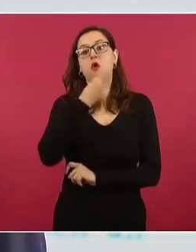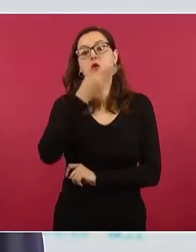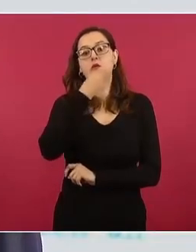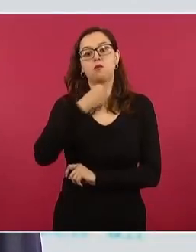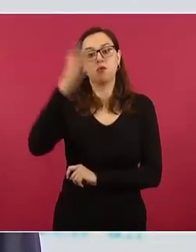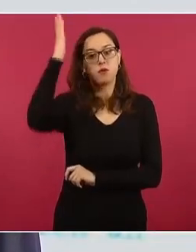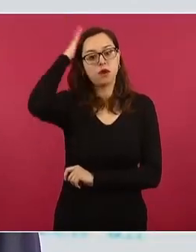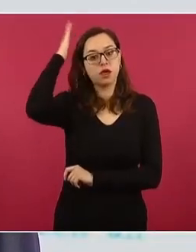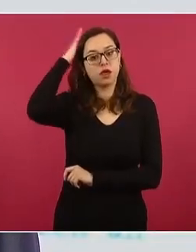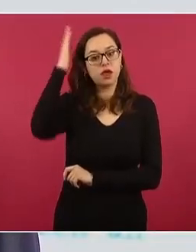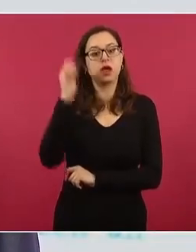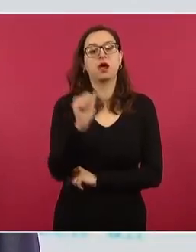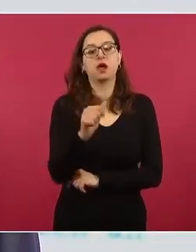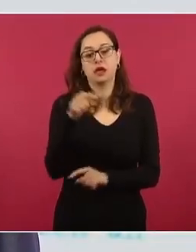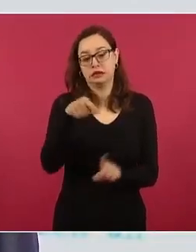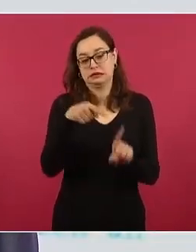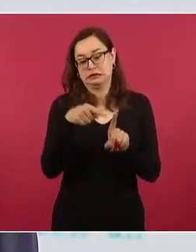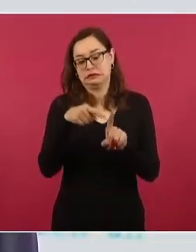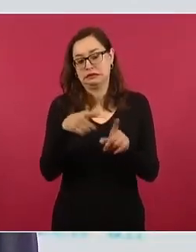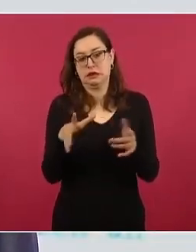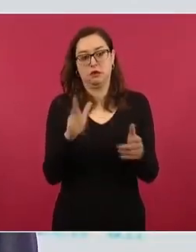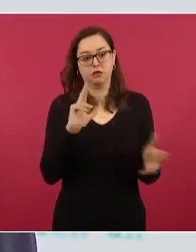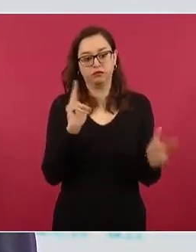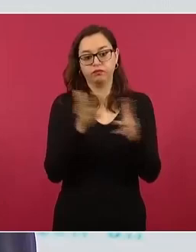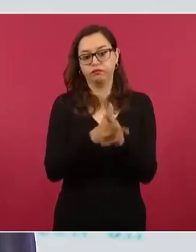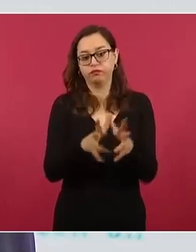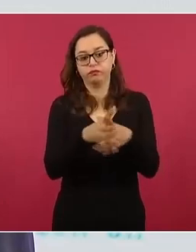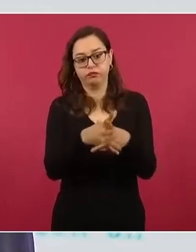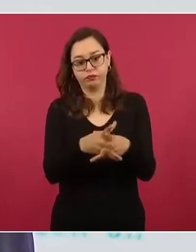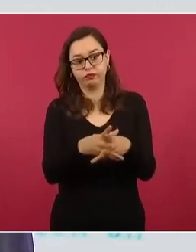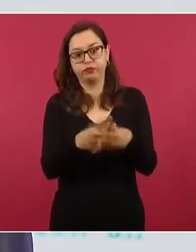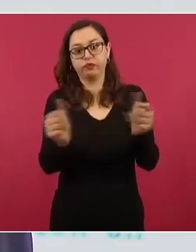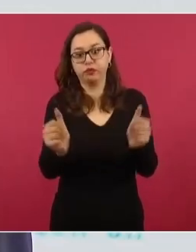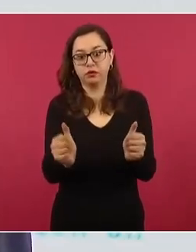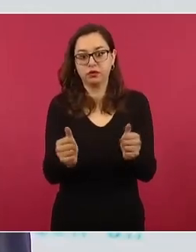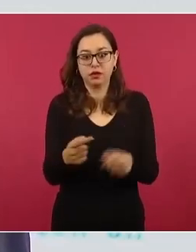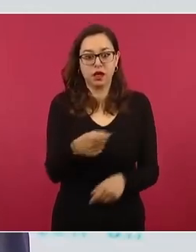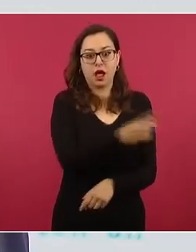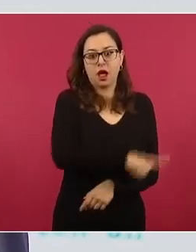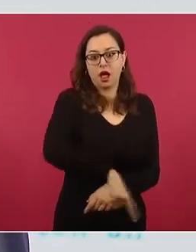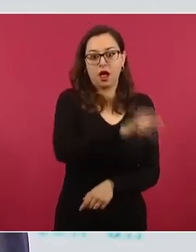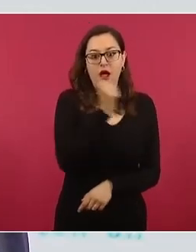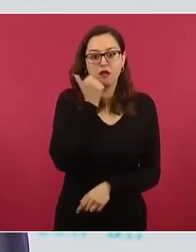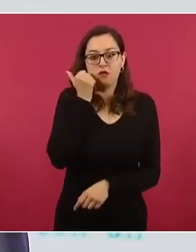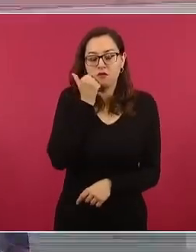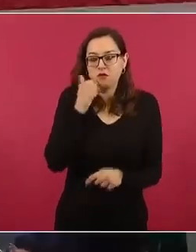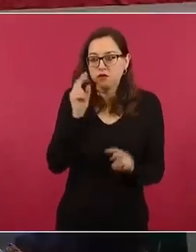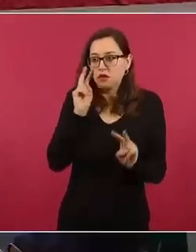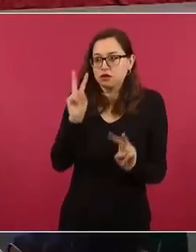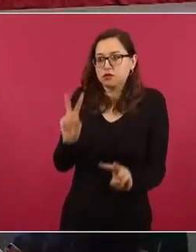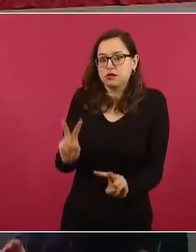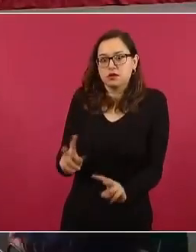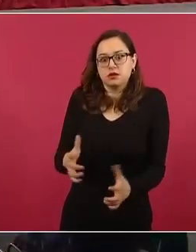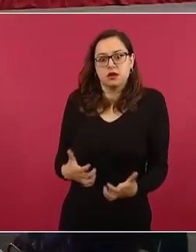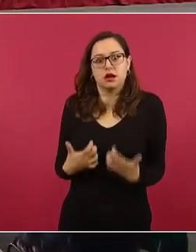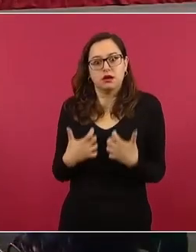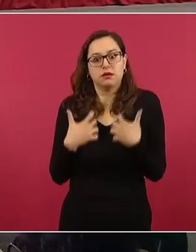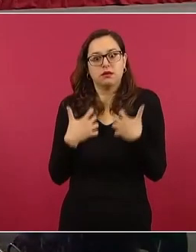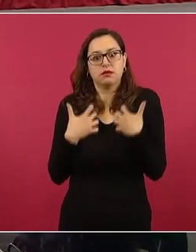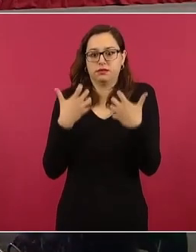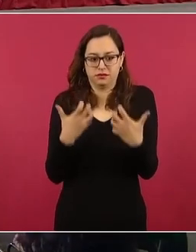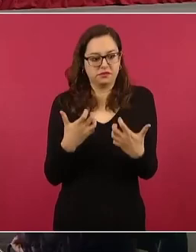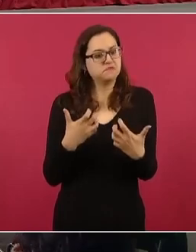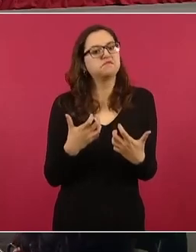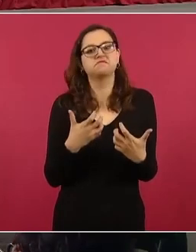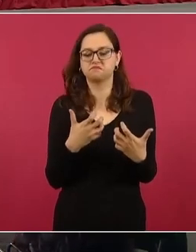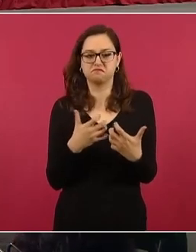el 3 de junio de 2013, motivó la movilización de los estudiantes de la normal de Ochochimapa que tomaron